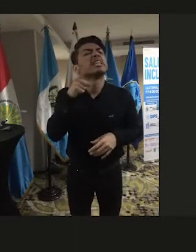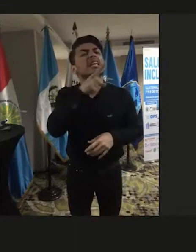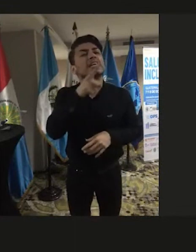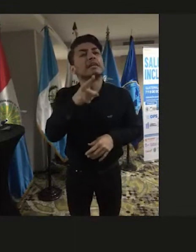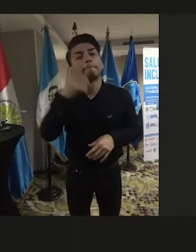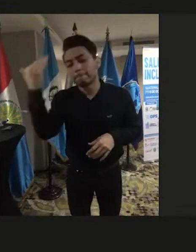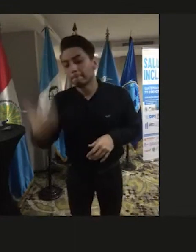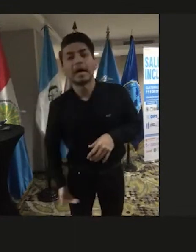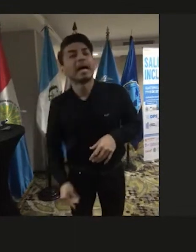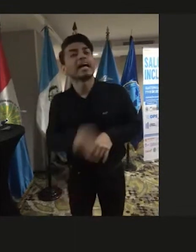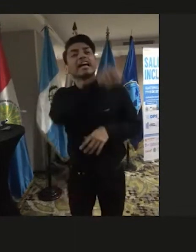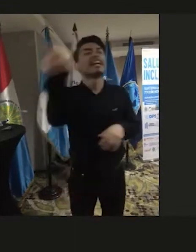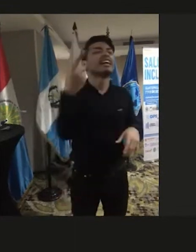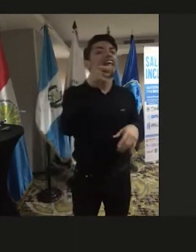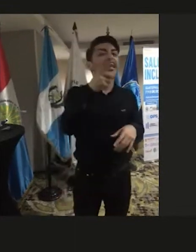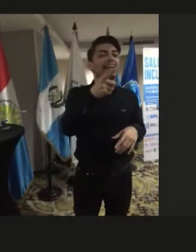la perna Oligario?